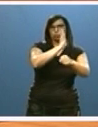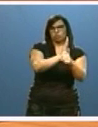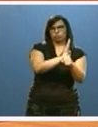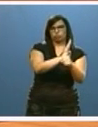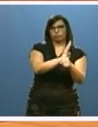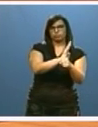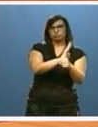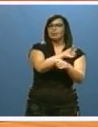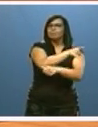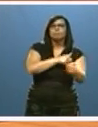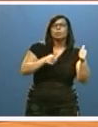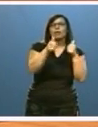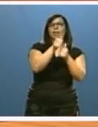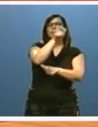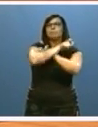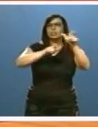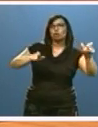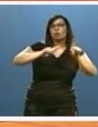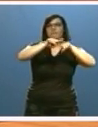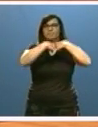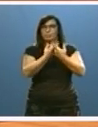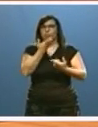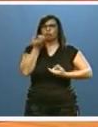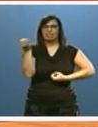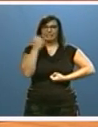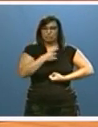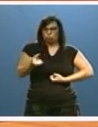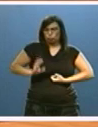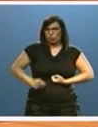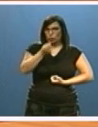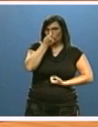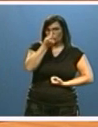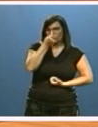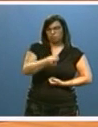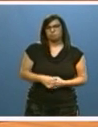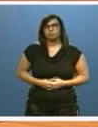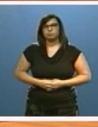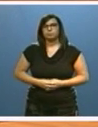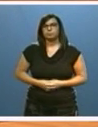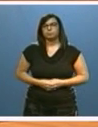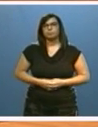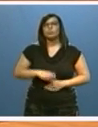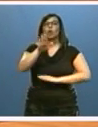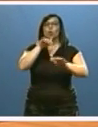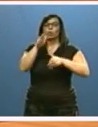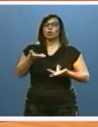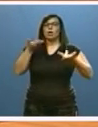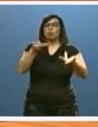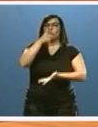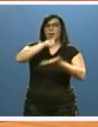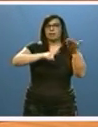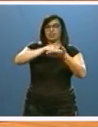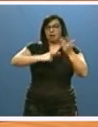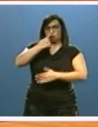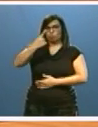que da prioridad a las personas y familias con menos ingresos. Tras la convocatoria de ayudas al alquiler 2015,